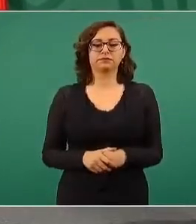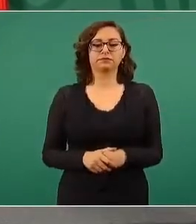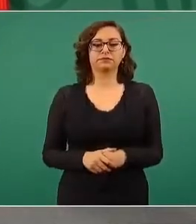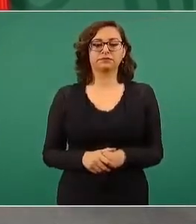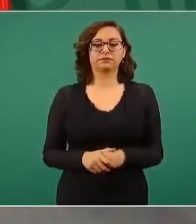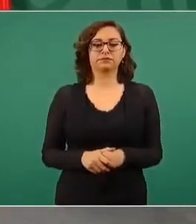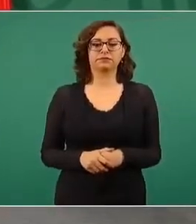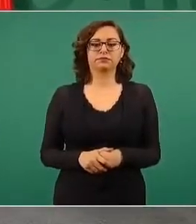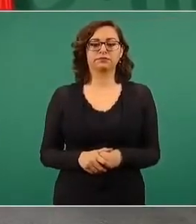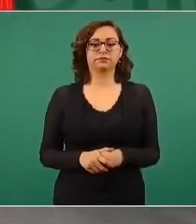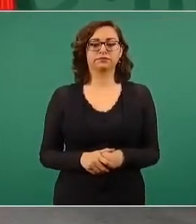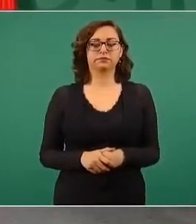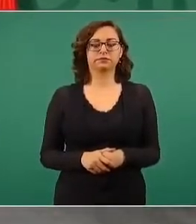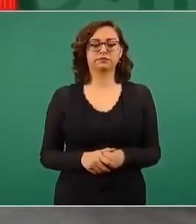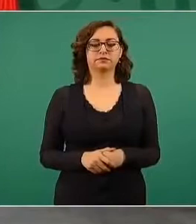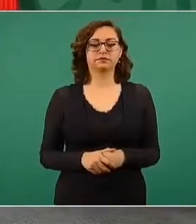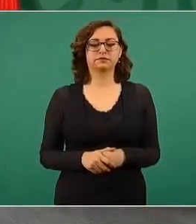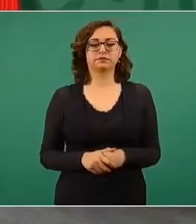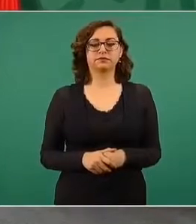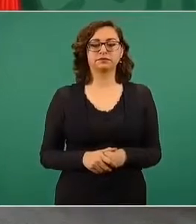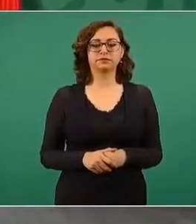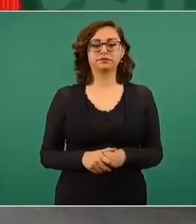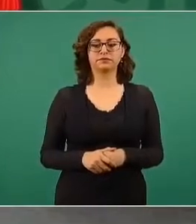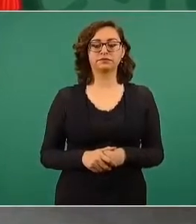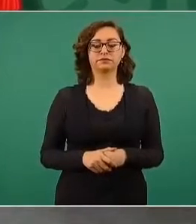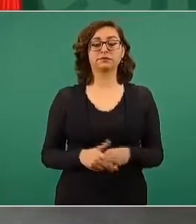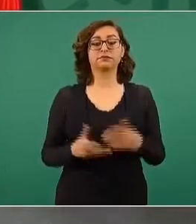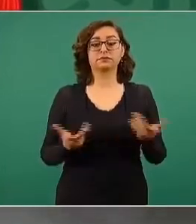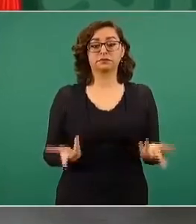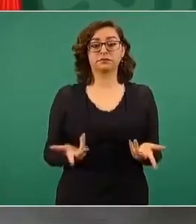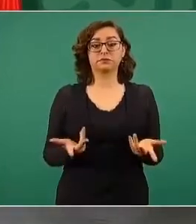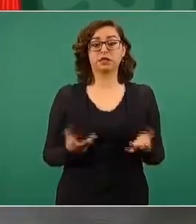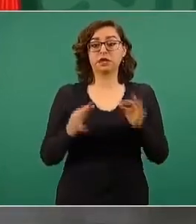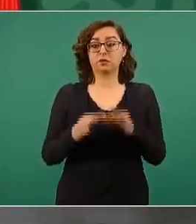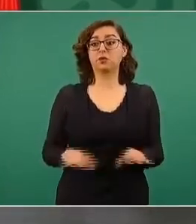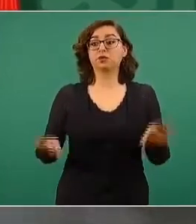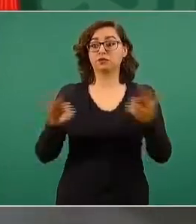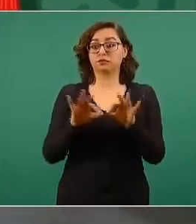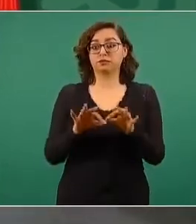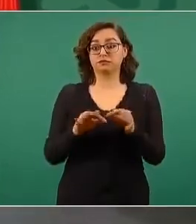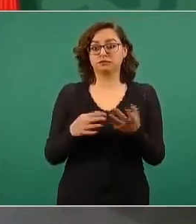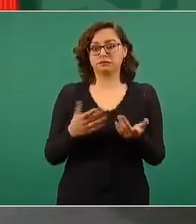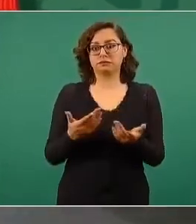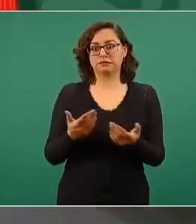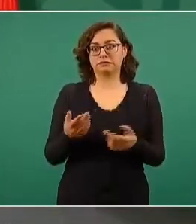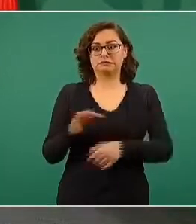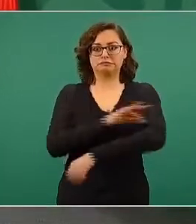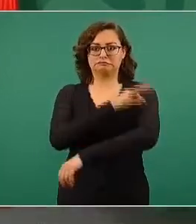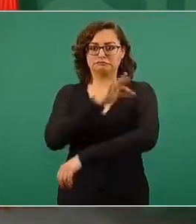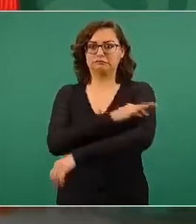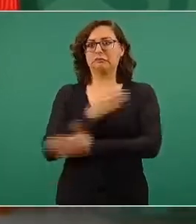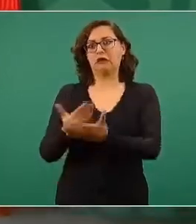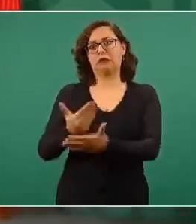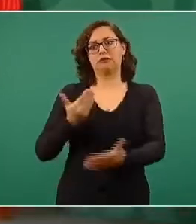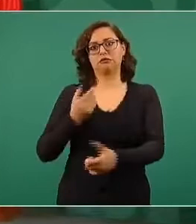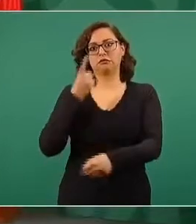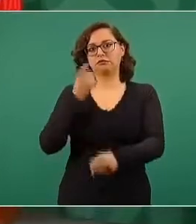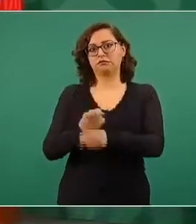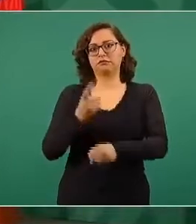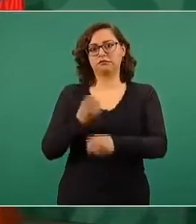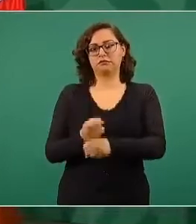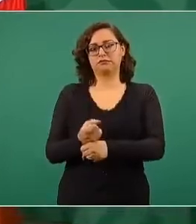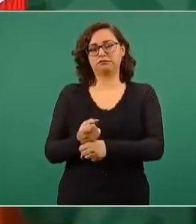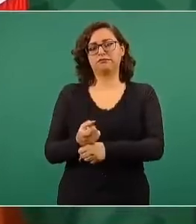como comentaba, con el abasto de las vacunas y afortunadamente están llegando vacunas.